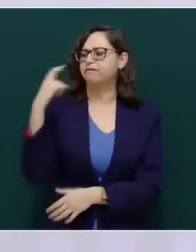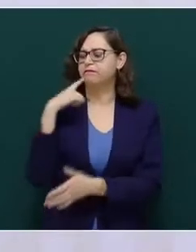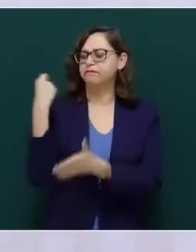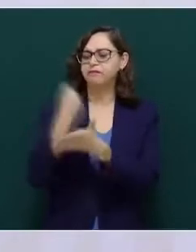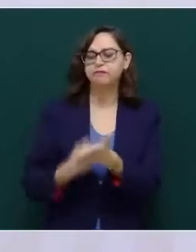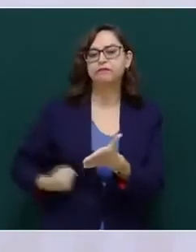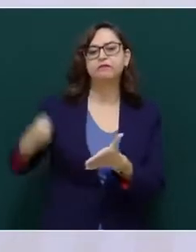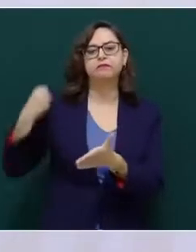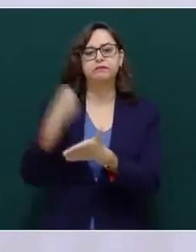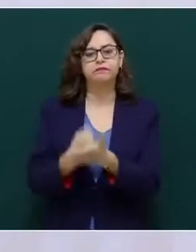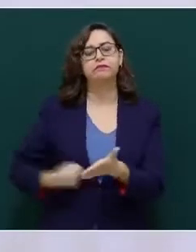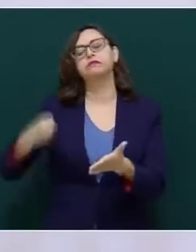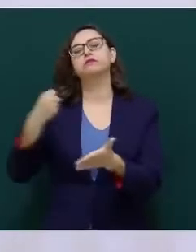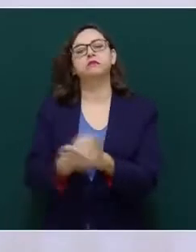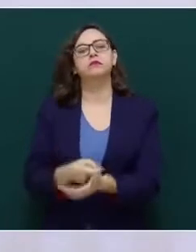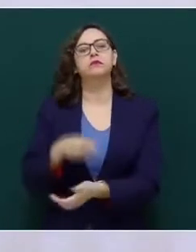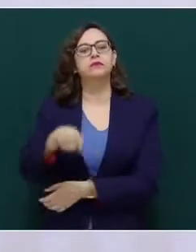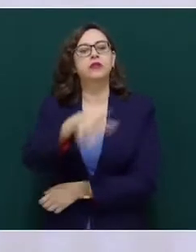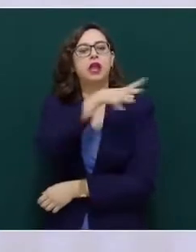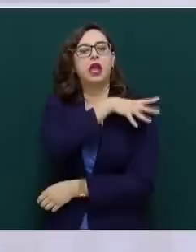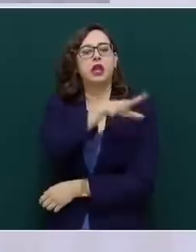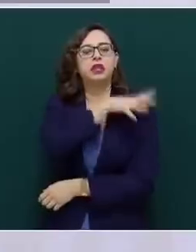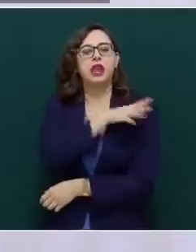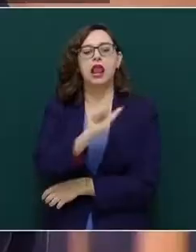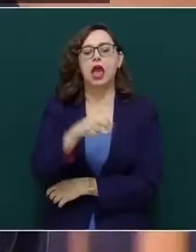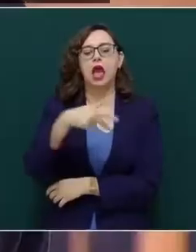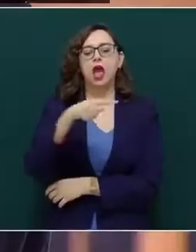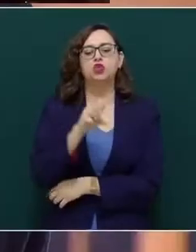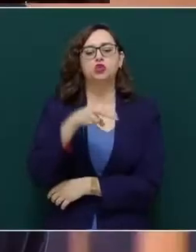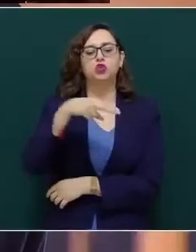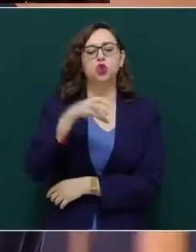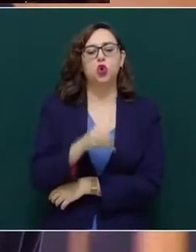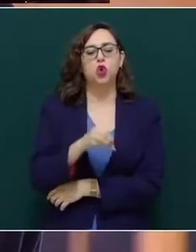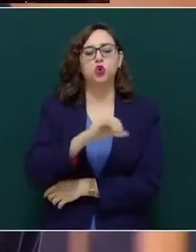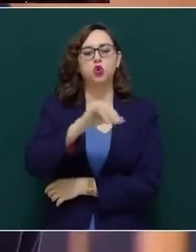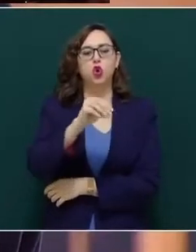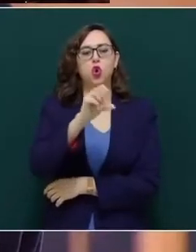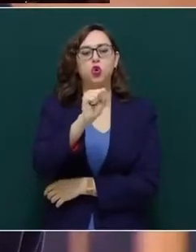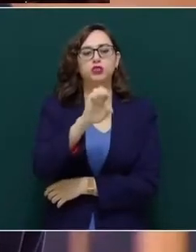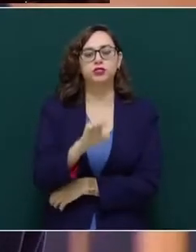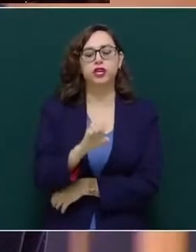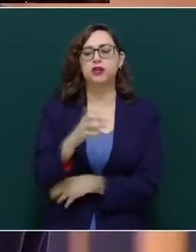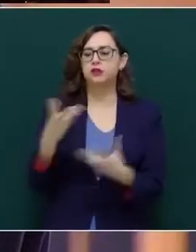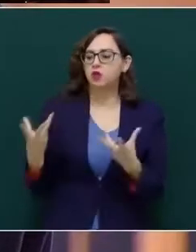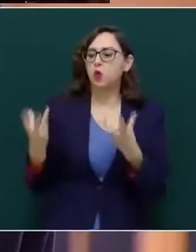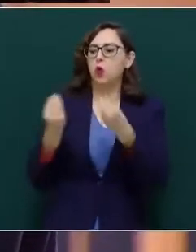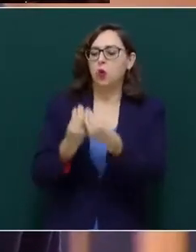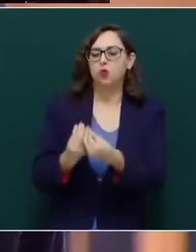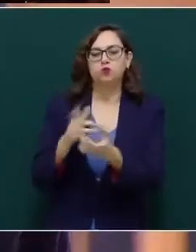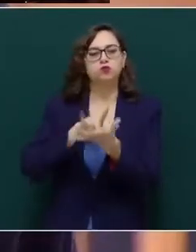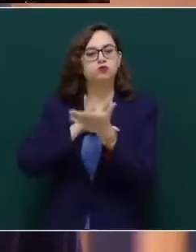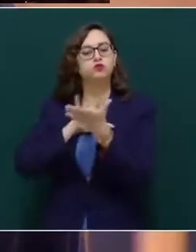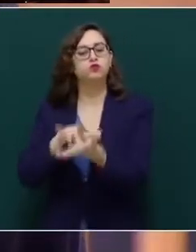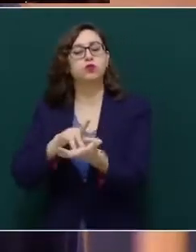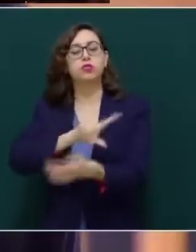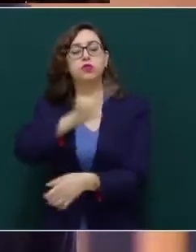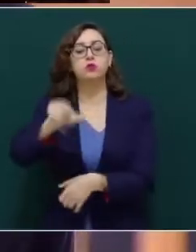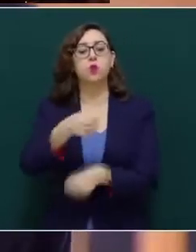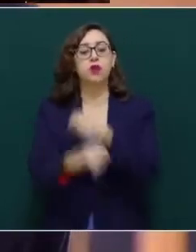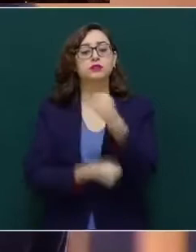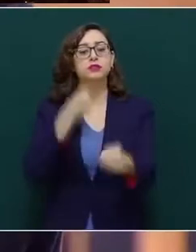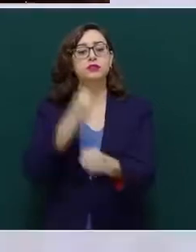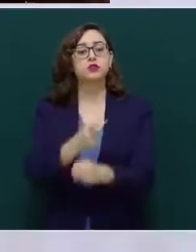con el gran apoyo del general Antonio José de Sucre y en 1822